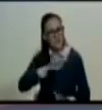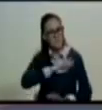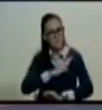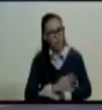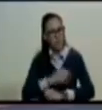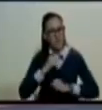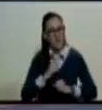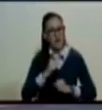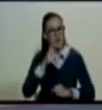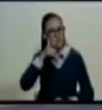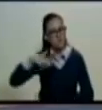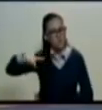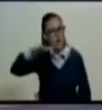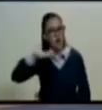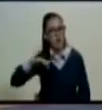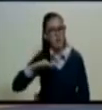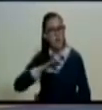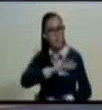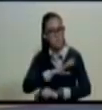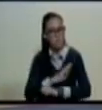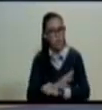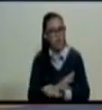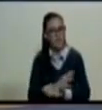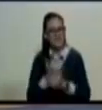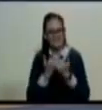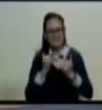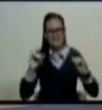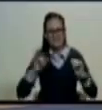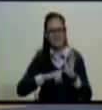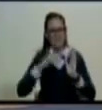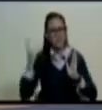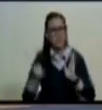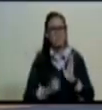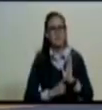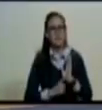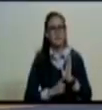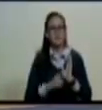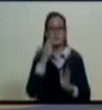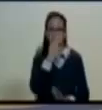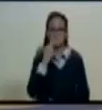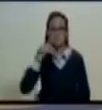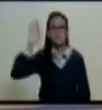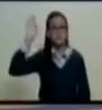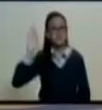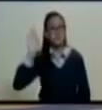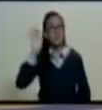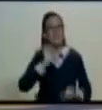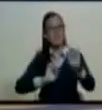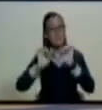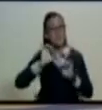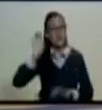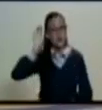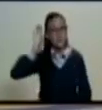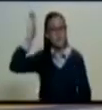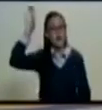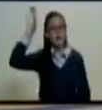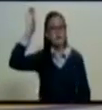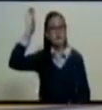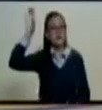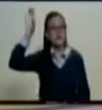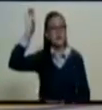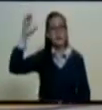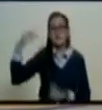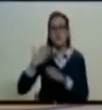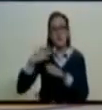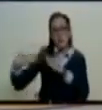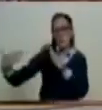constituyente originario, poder constituyente soberano y plenipotenciario. Juran ustedes defender a la patria frente a las